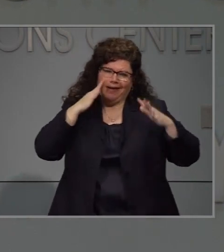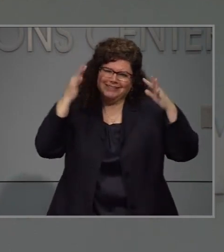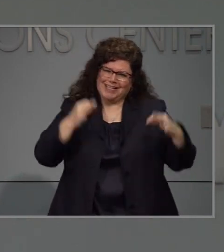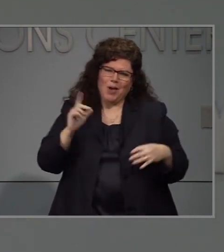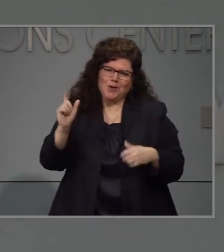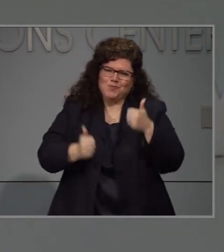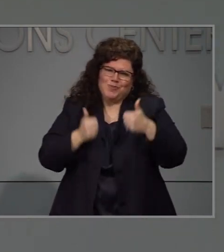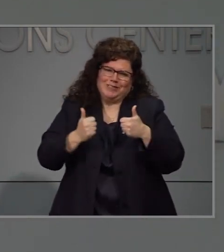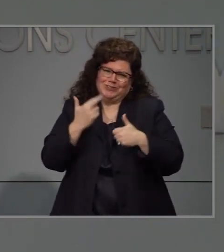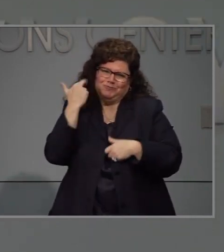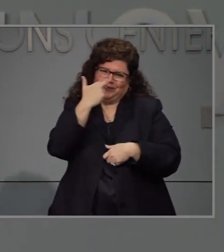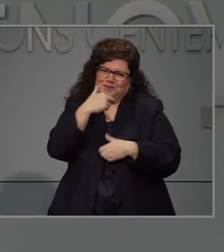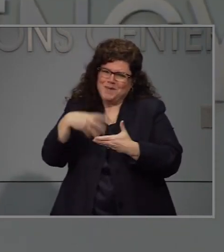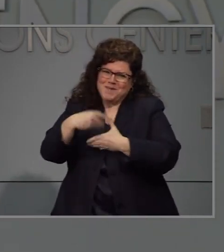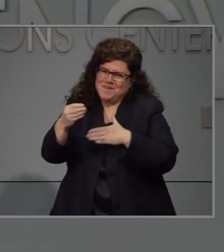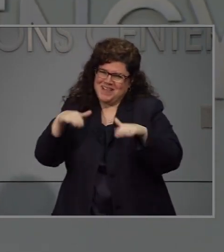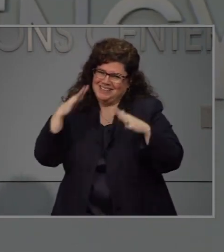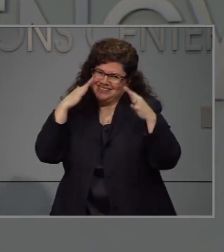doctora Cohen.